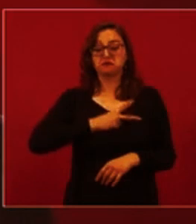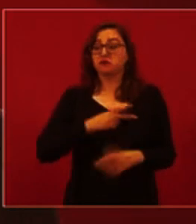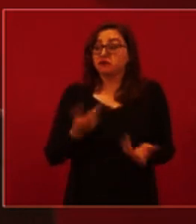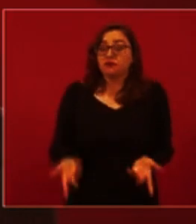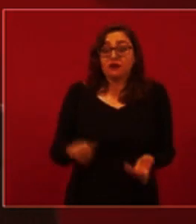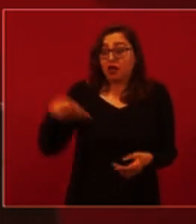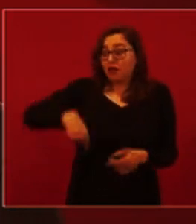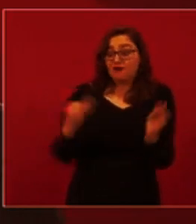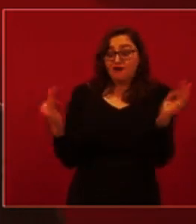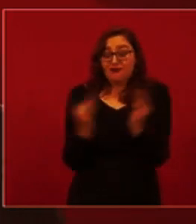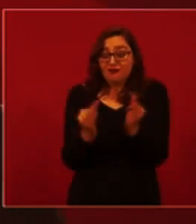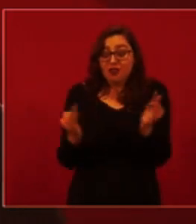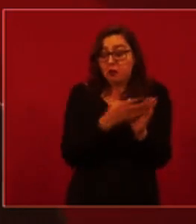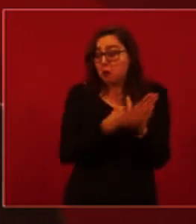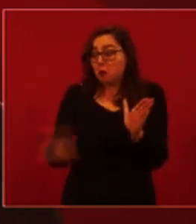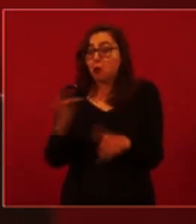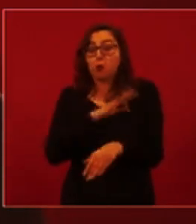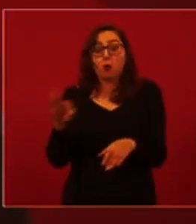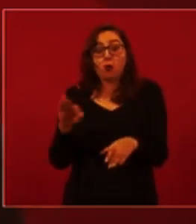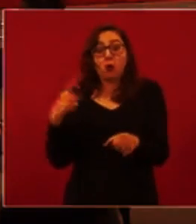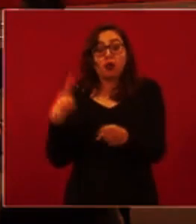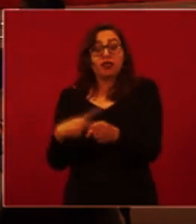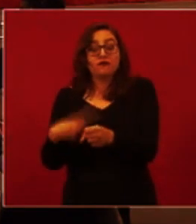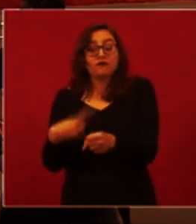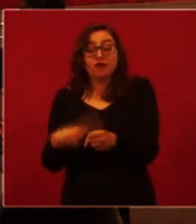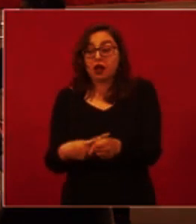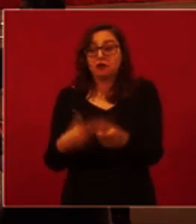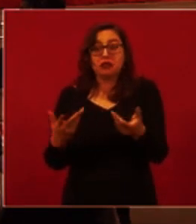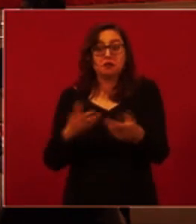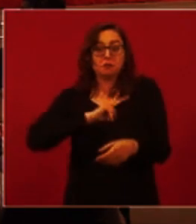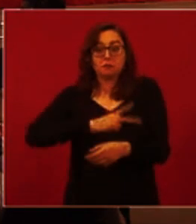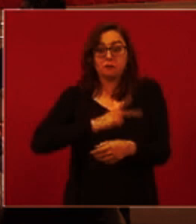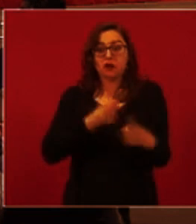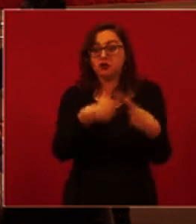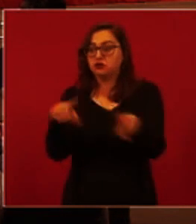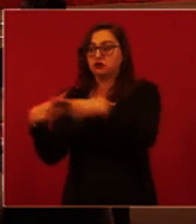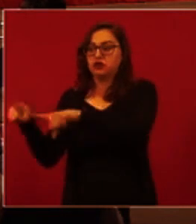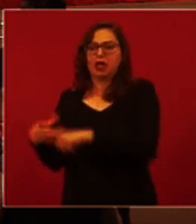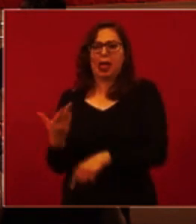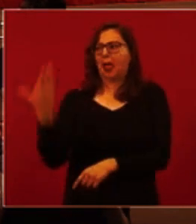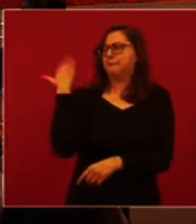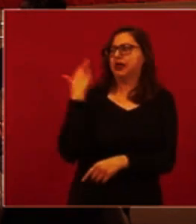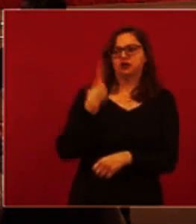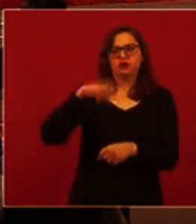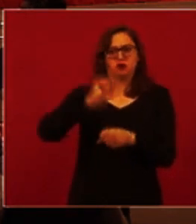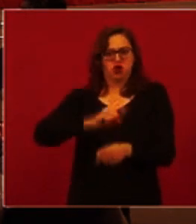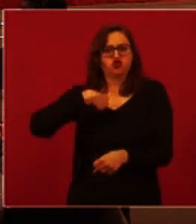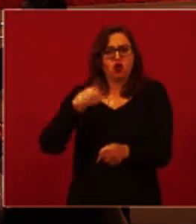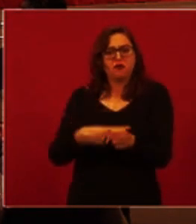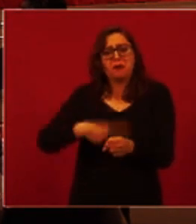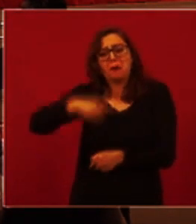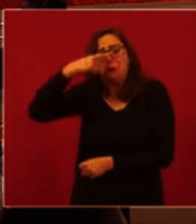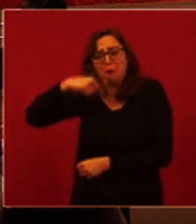pueden tener otras enfermedades respiratorias. Yo mismo tuve otra enfermedad respiratoria, tuve un catarro común la semana pasada y por eso no